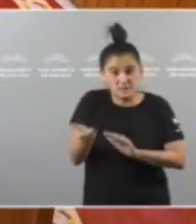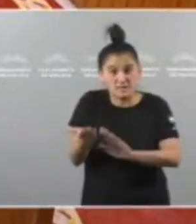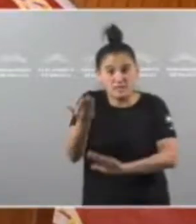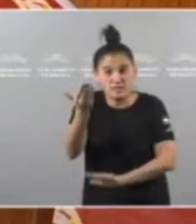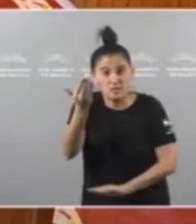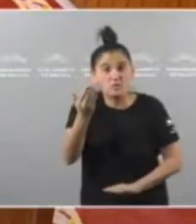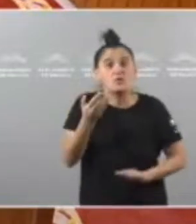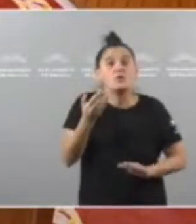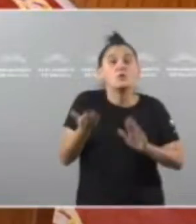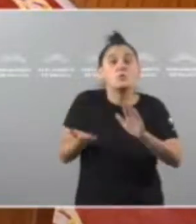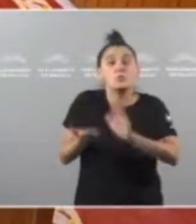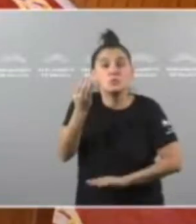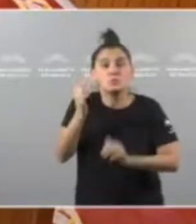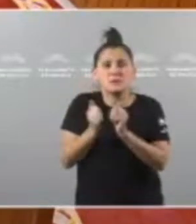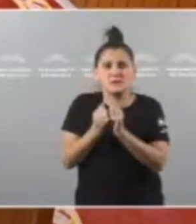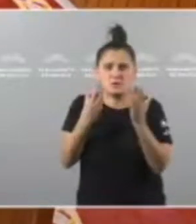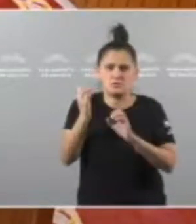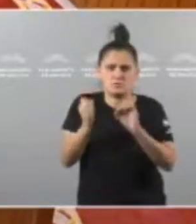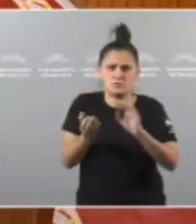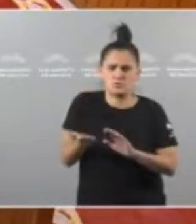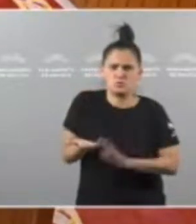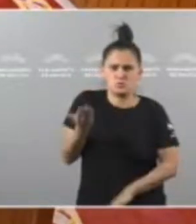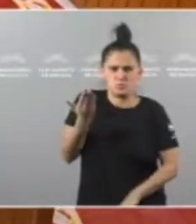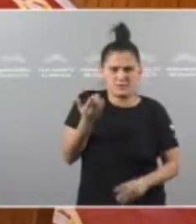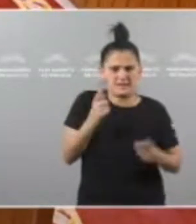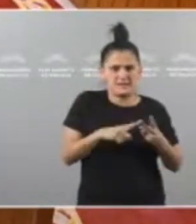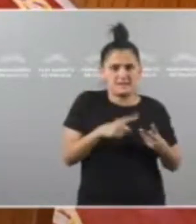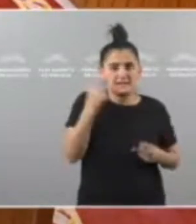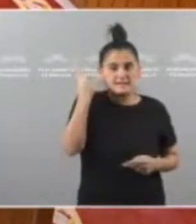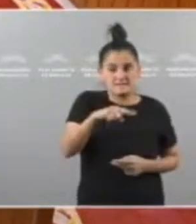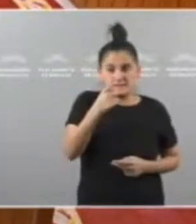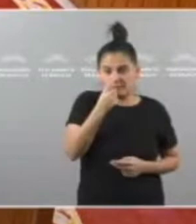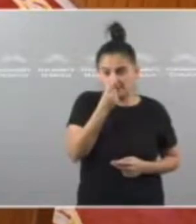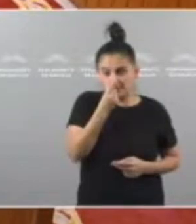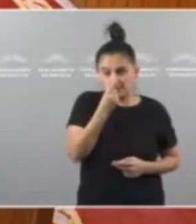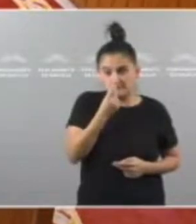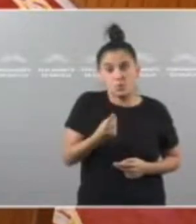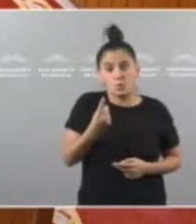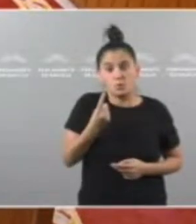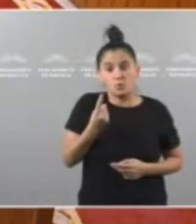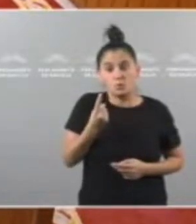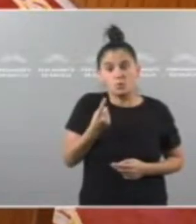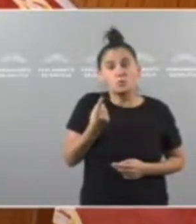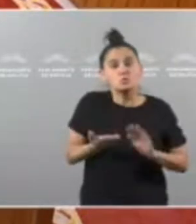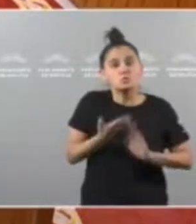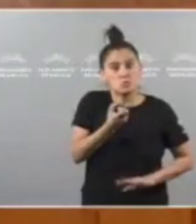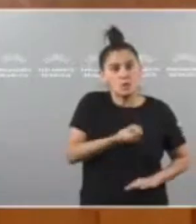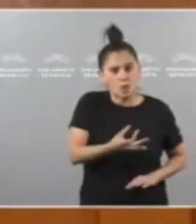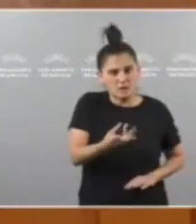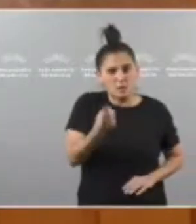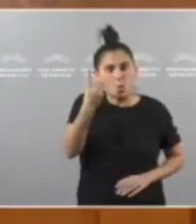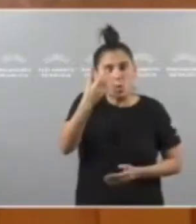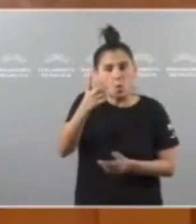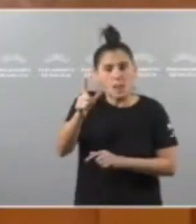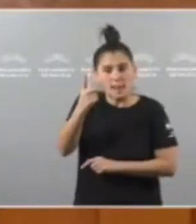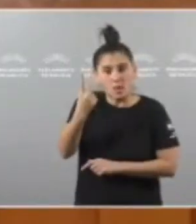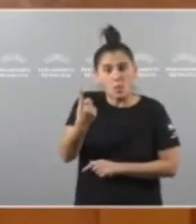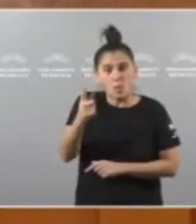28% Saben canto subiu un litro de leite?